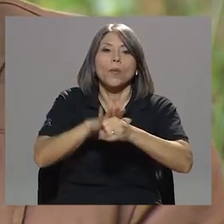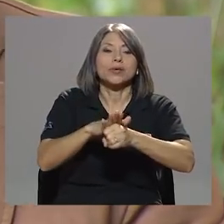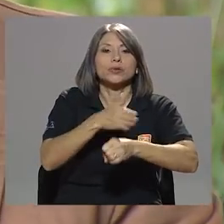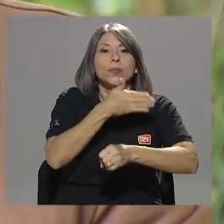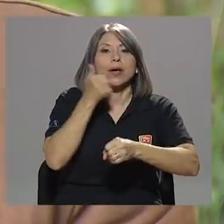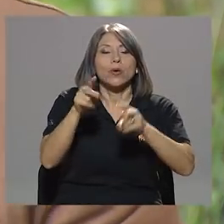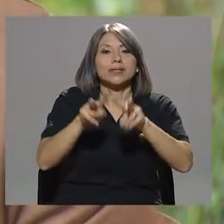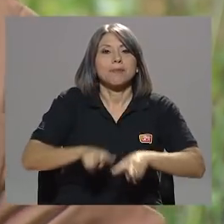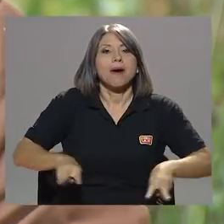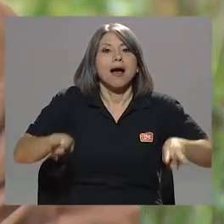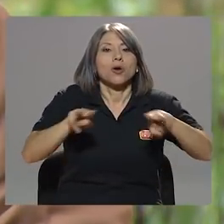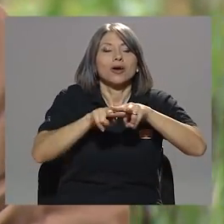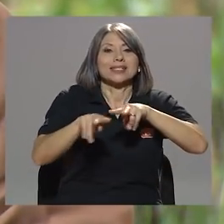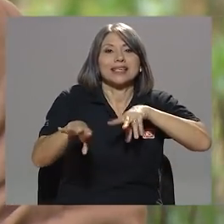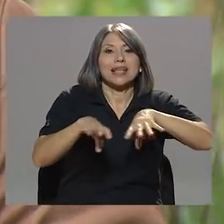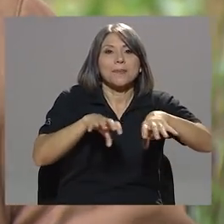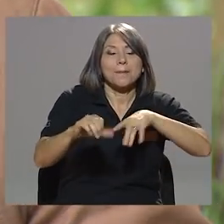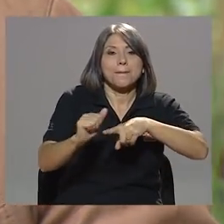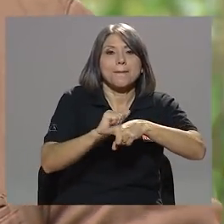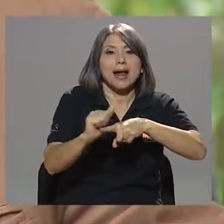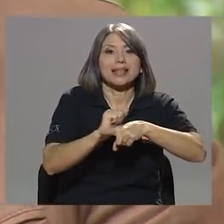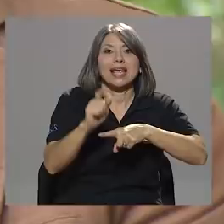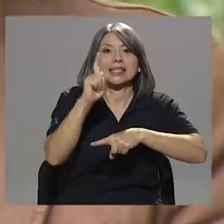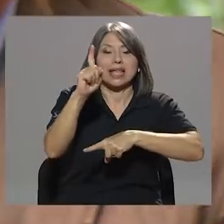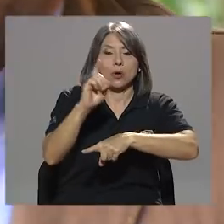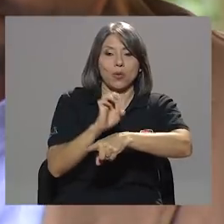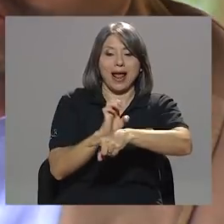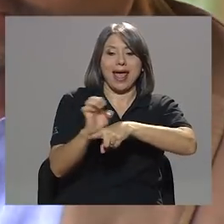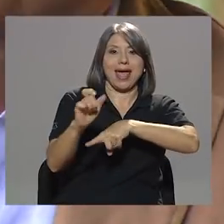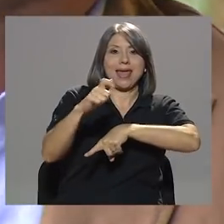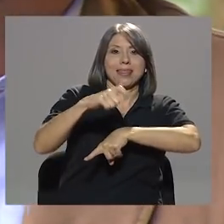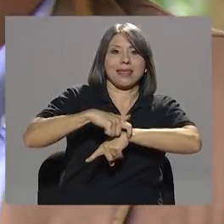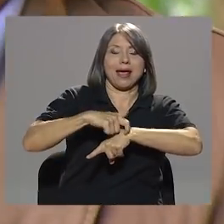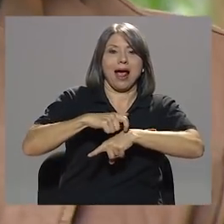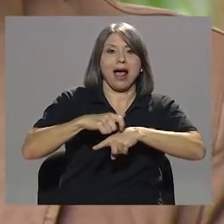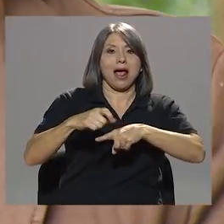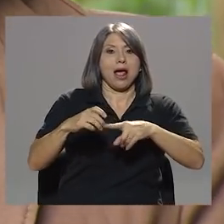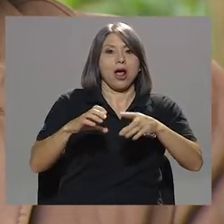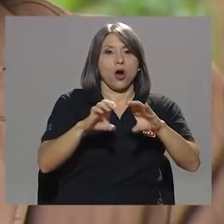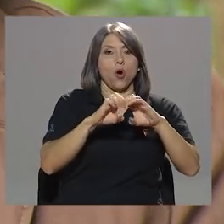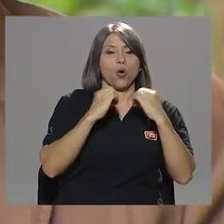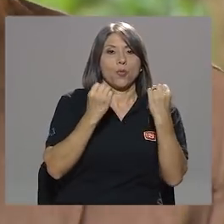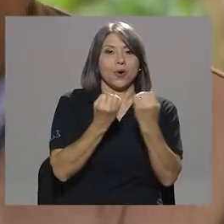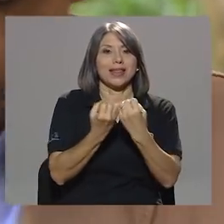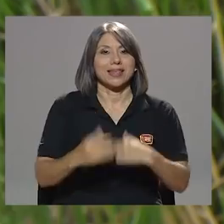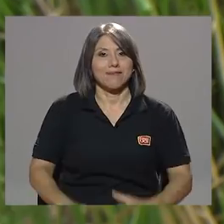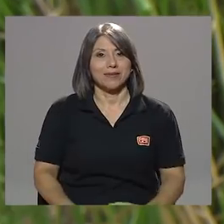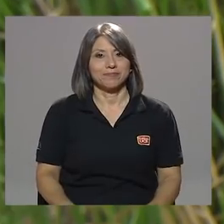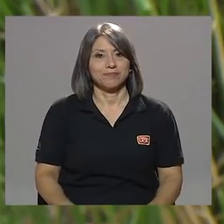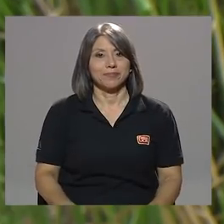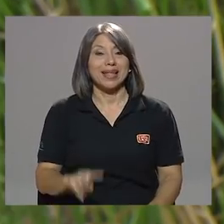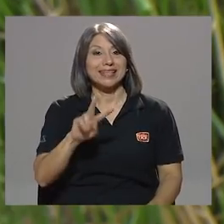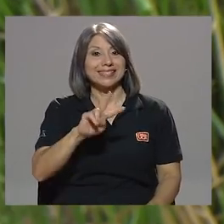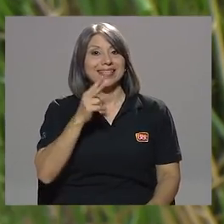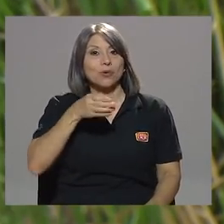prácticas en una ética corporativa. La segunda recomendación,